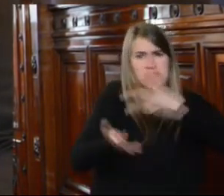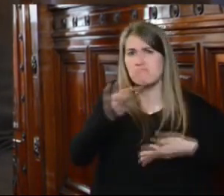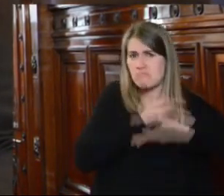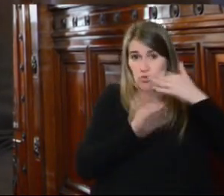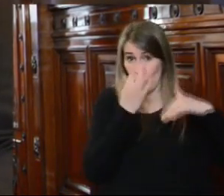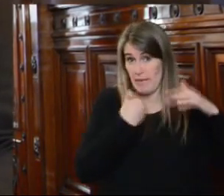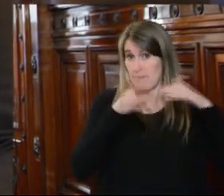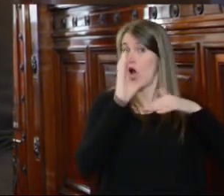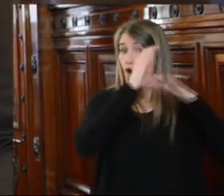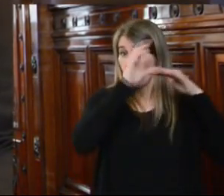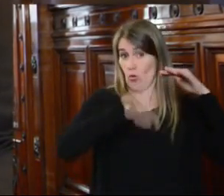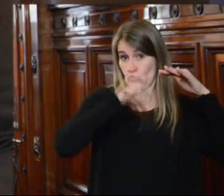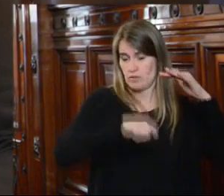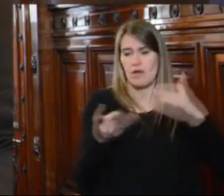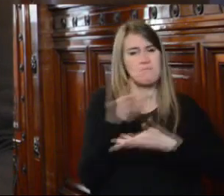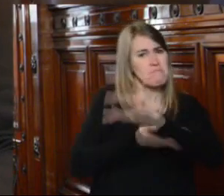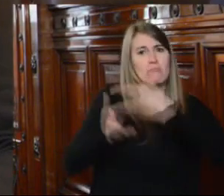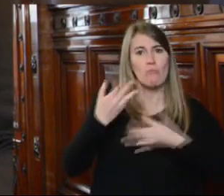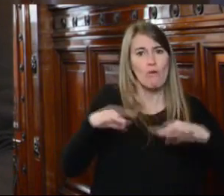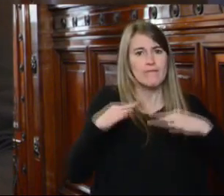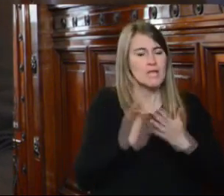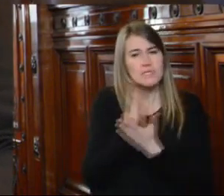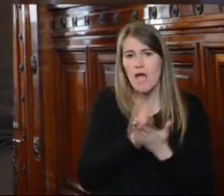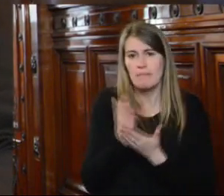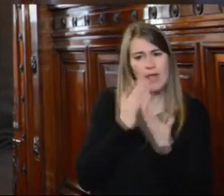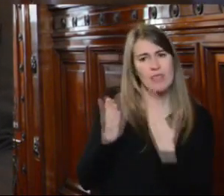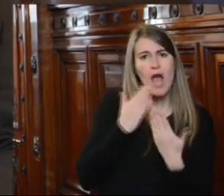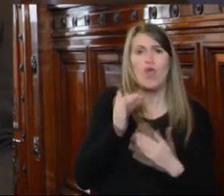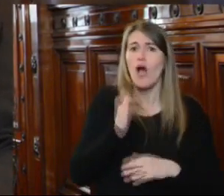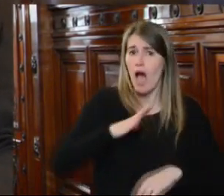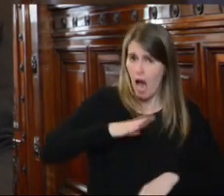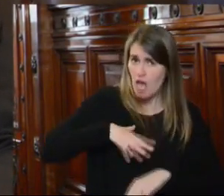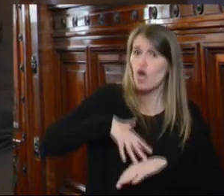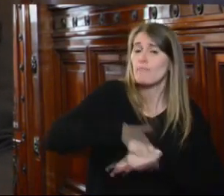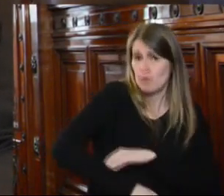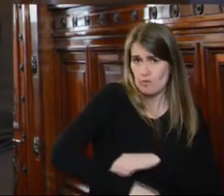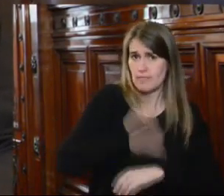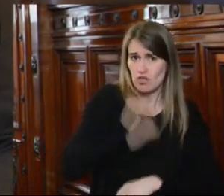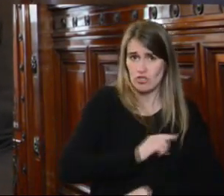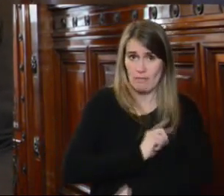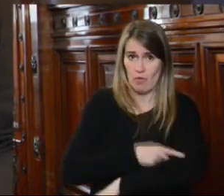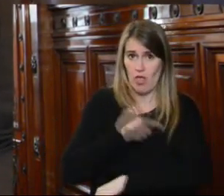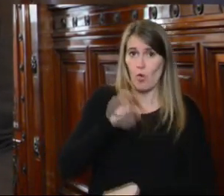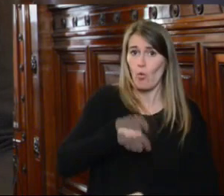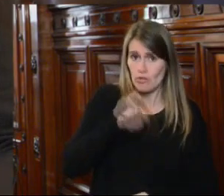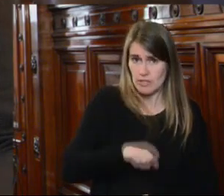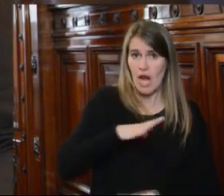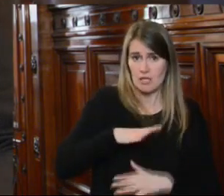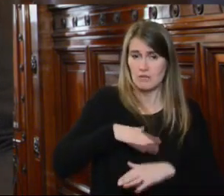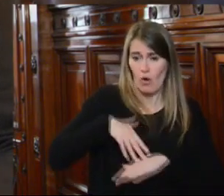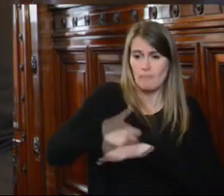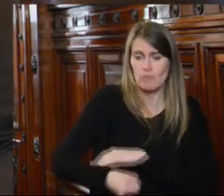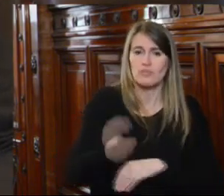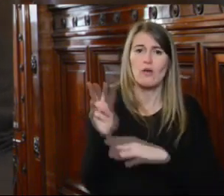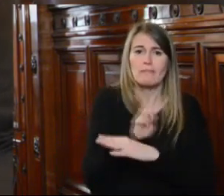Justicia reiterar el fuerte compromiso del Poder Judicial y de la Suprema Corte de Justicia en la promoción